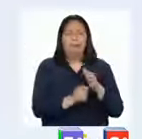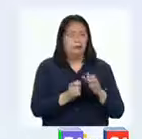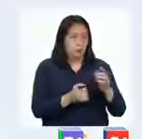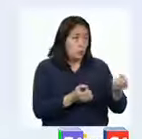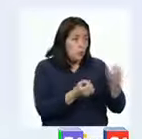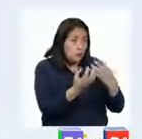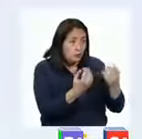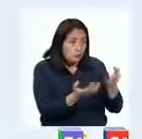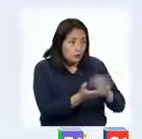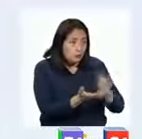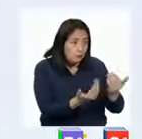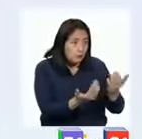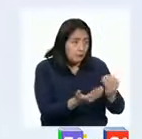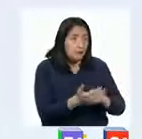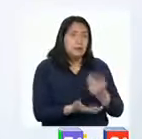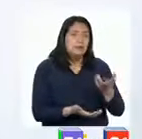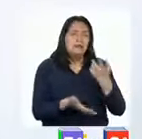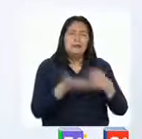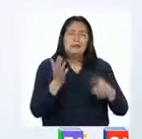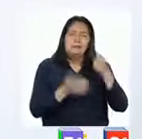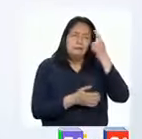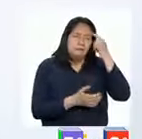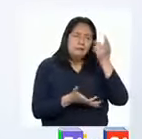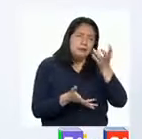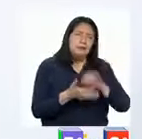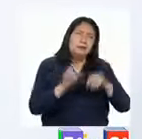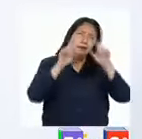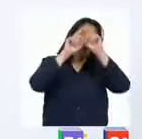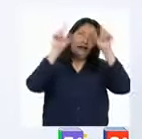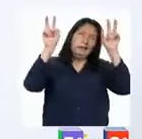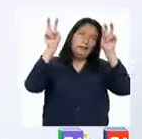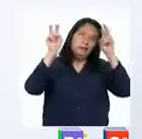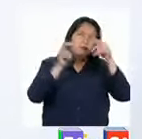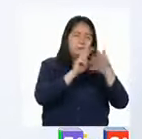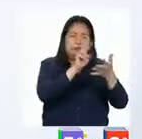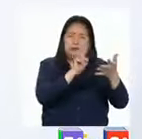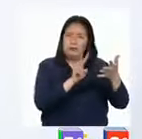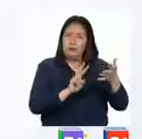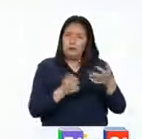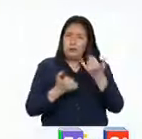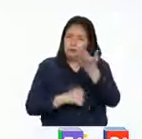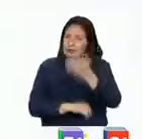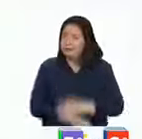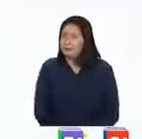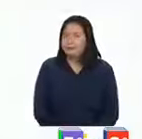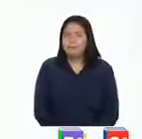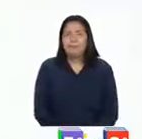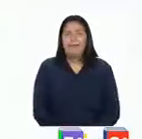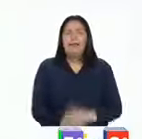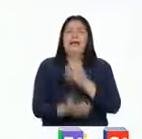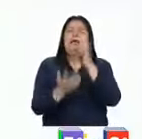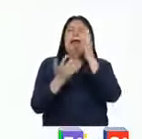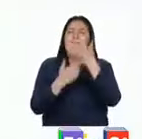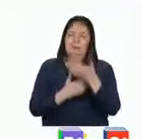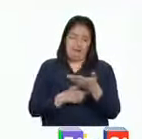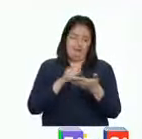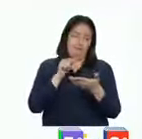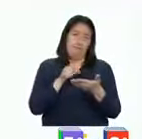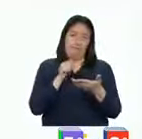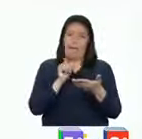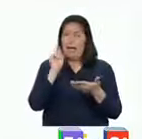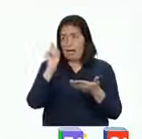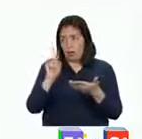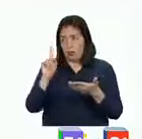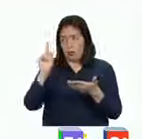Cuéntanos más, Patti, ¿en qué te hace pensar el título de la lectura que leeremos hoy? A ver, aquí tengo